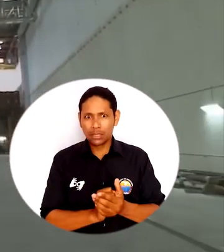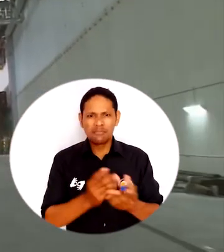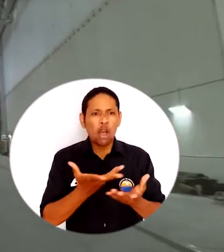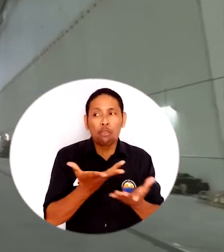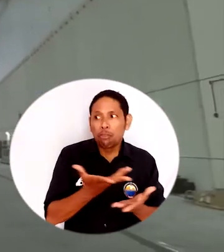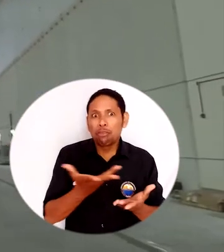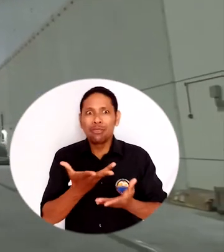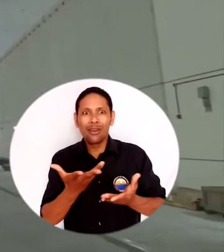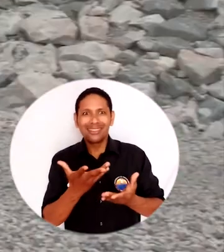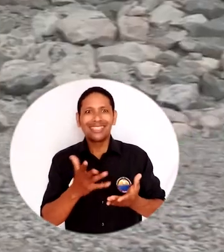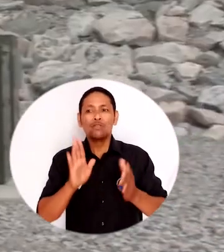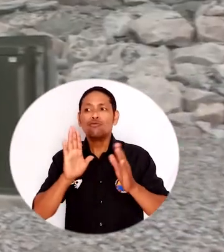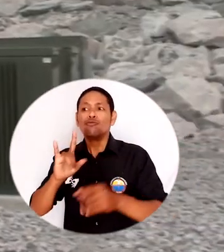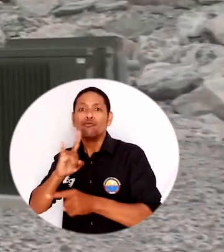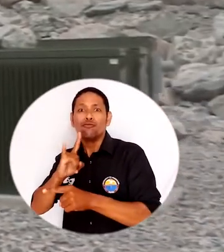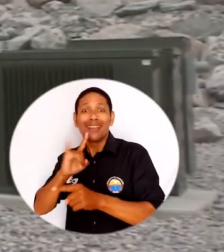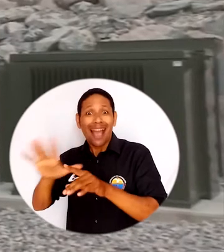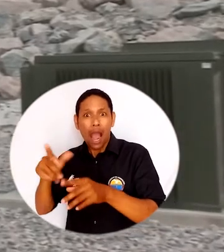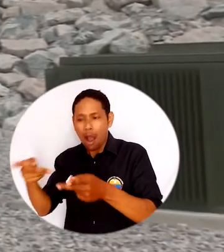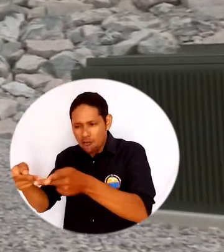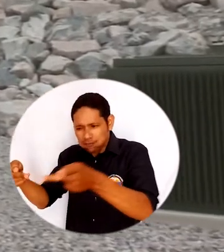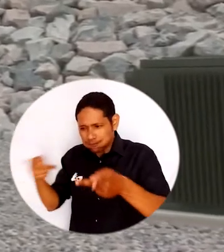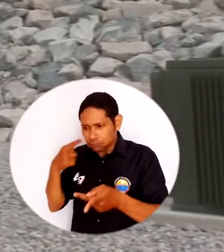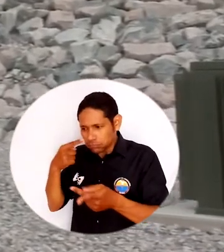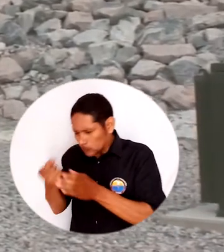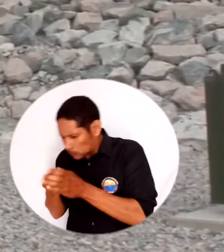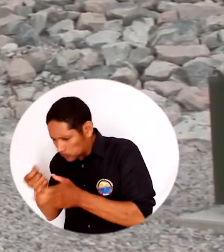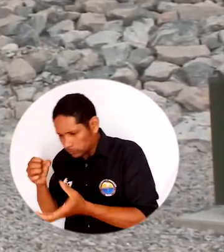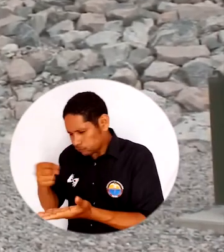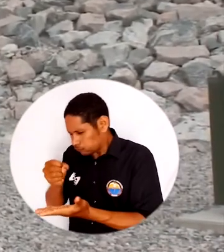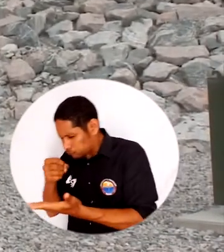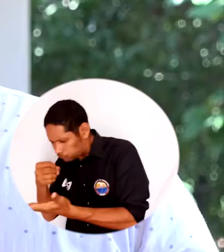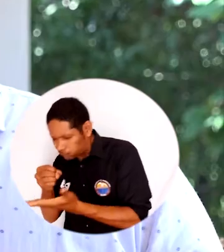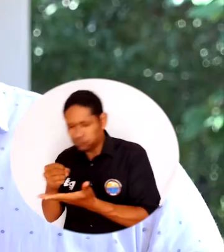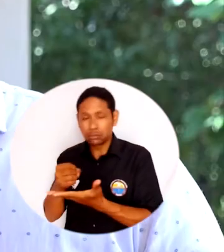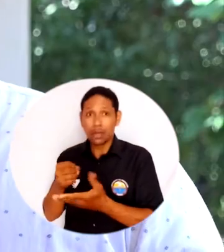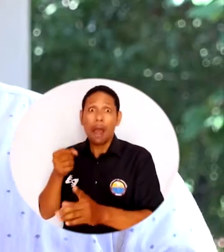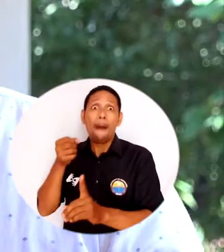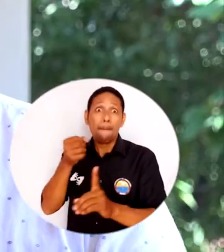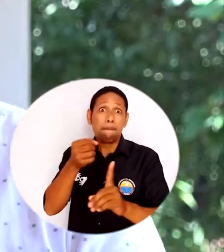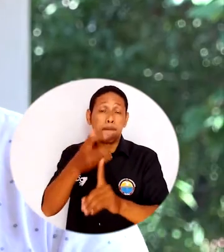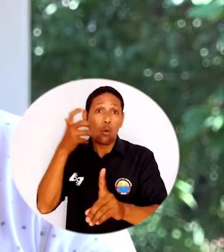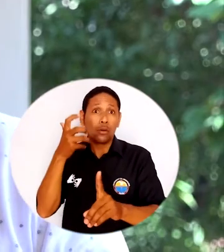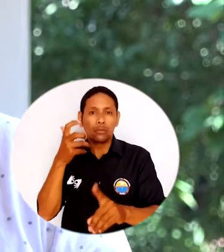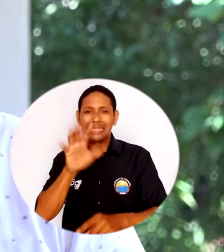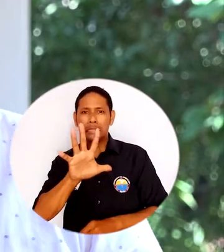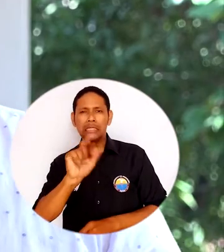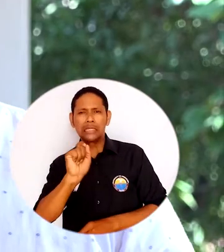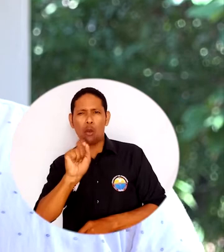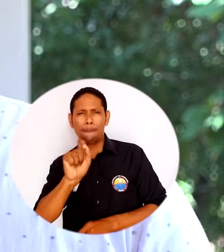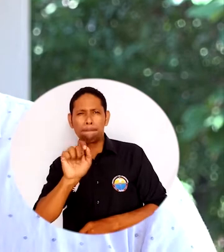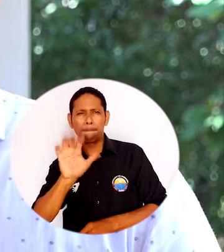NOVA, en el cual tiene su base principal en el Laboratorio Nacional de los Estados Unidos, Fermilab. El impacto que tiene esta revista es